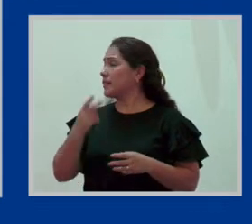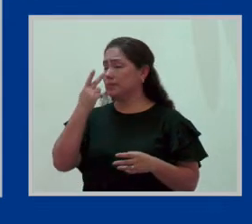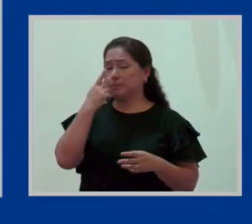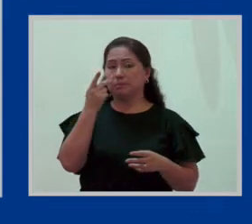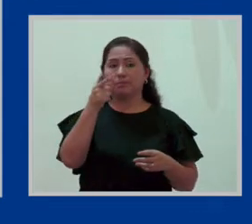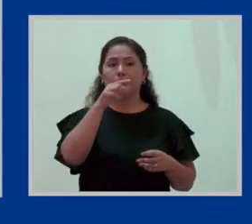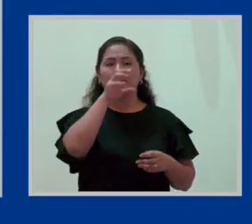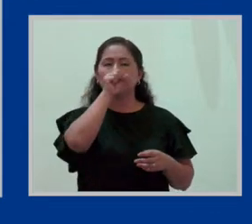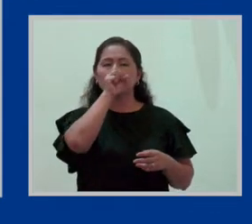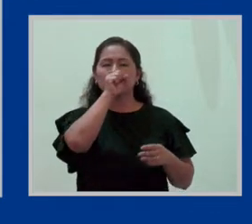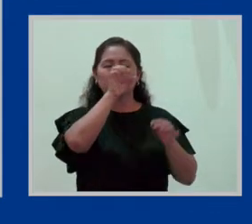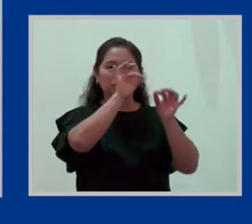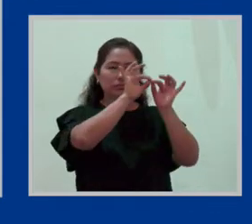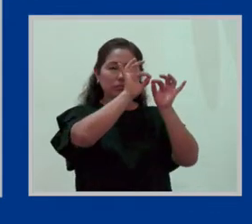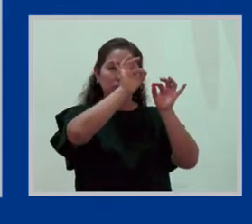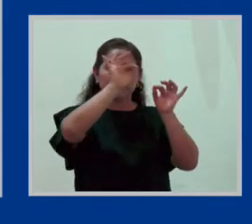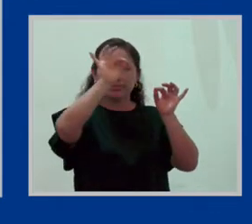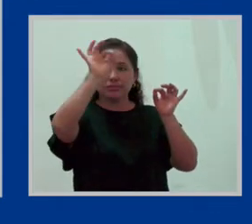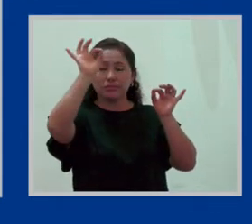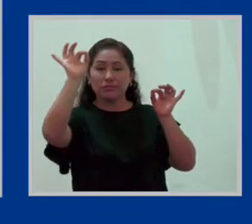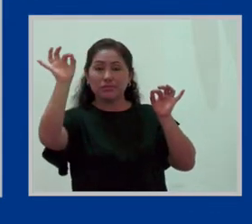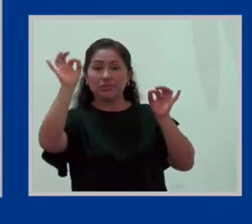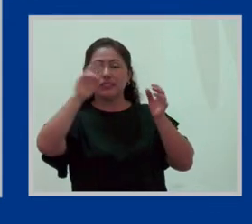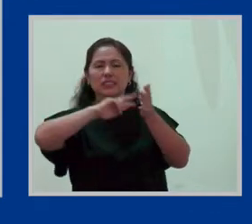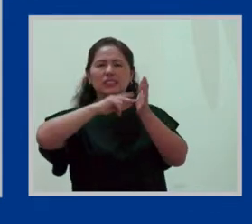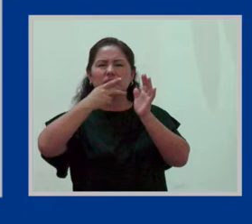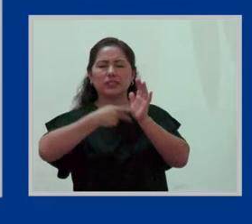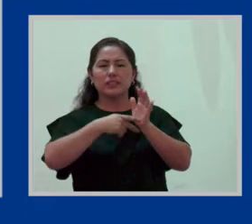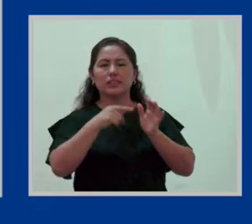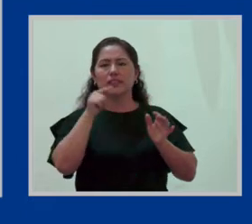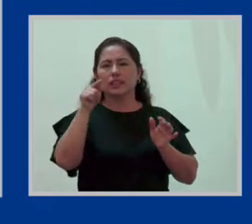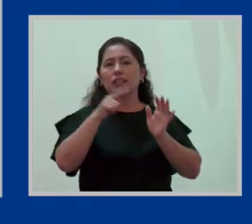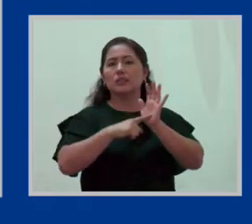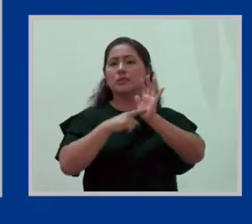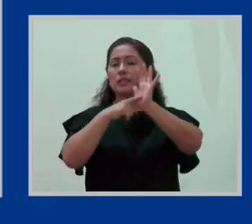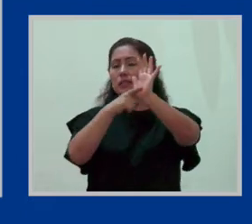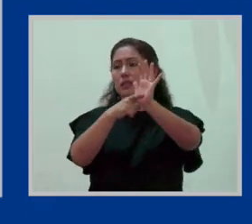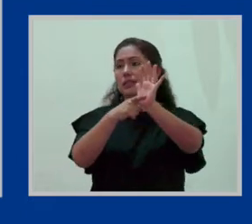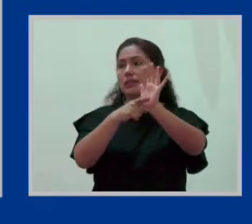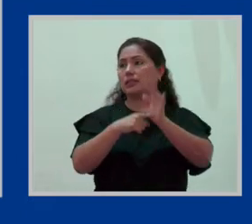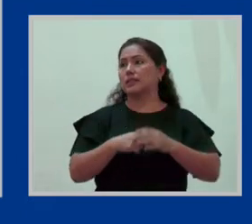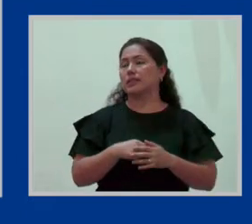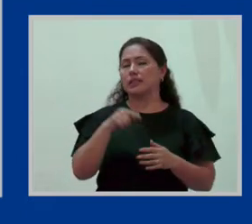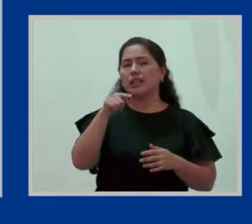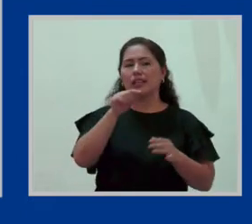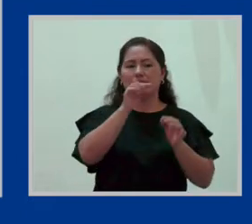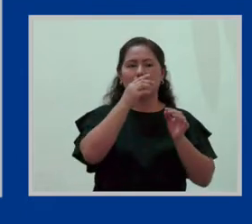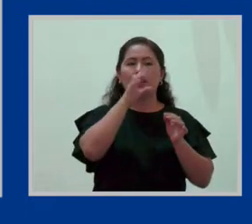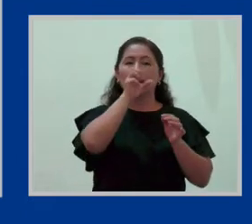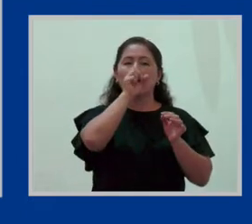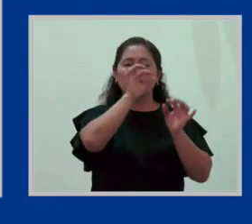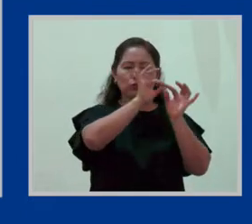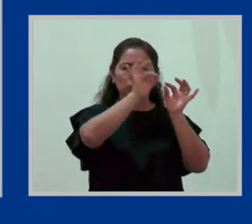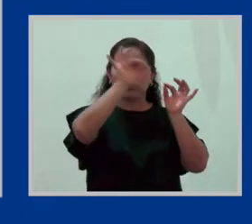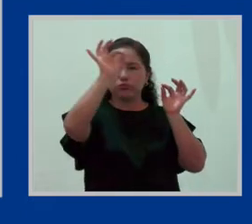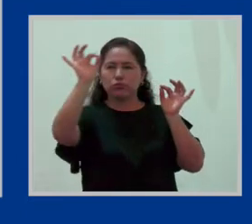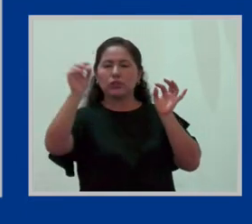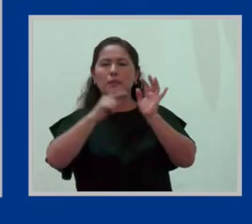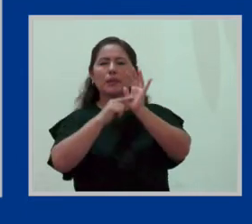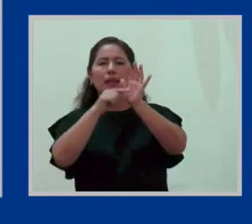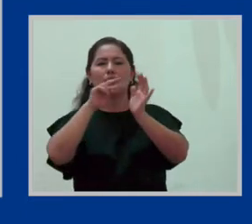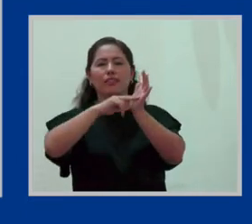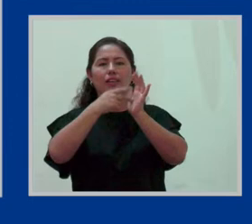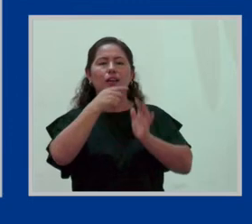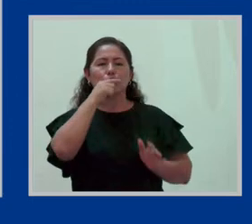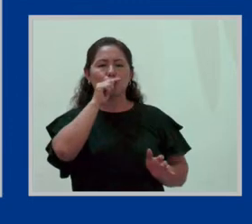anaranjada representa a las mujeres. La línea azul es